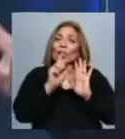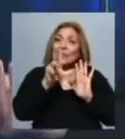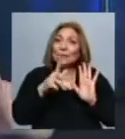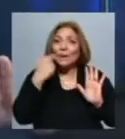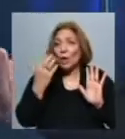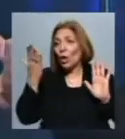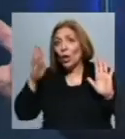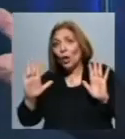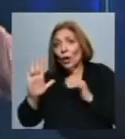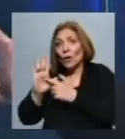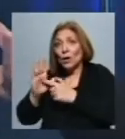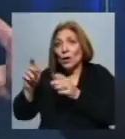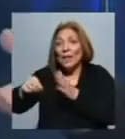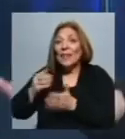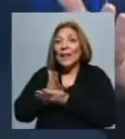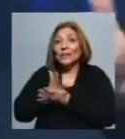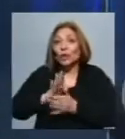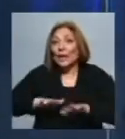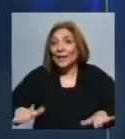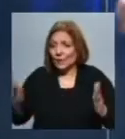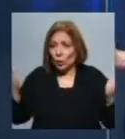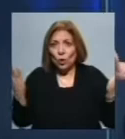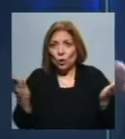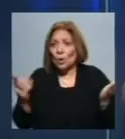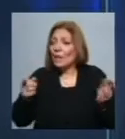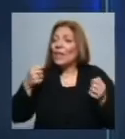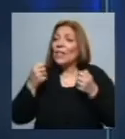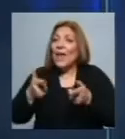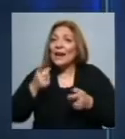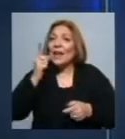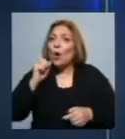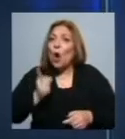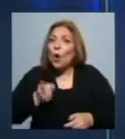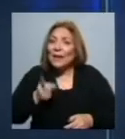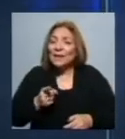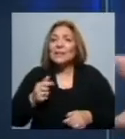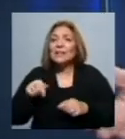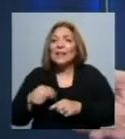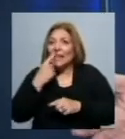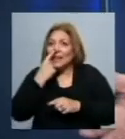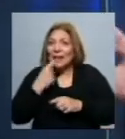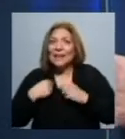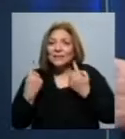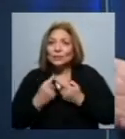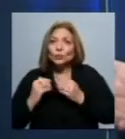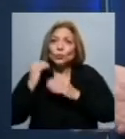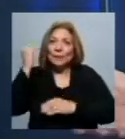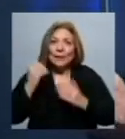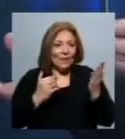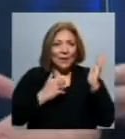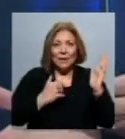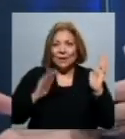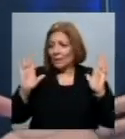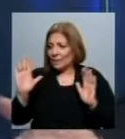tenemos la Convención, por ejemplo, de los derechos del niño, que establece una serie de garantías, digamos, en mérito al interés superior que la Convención le da